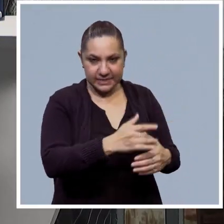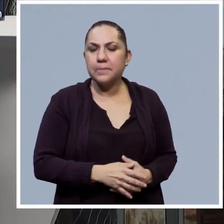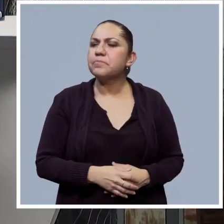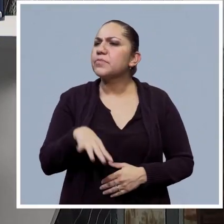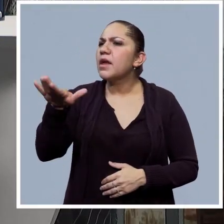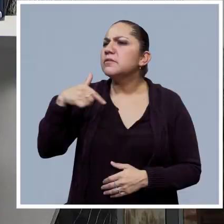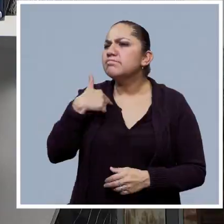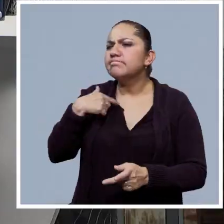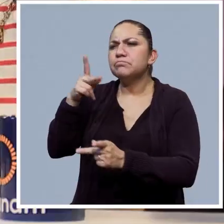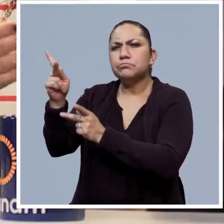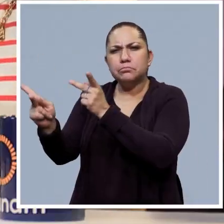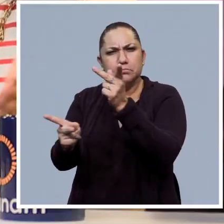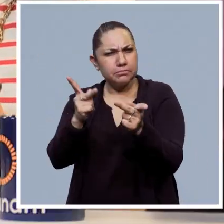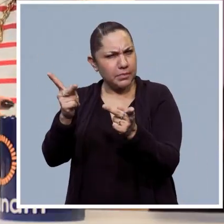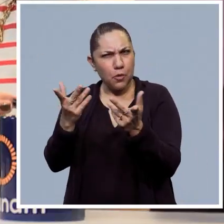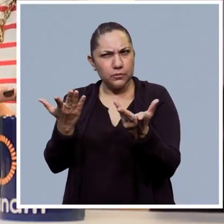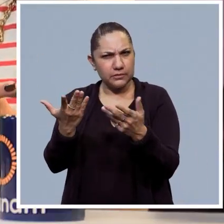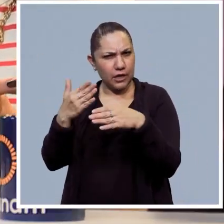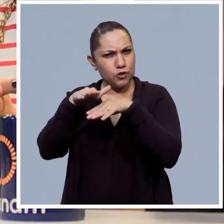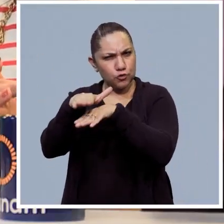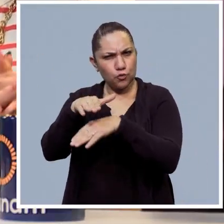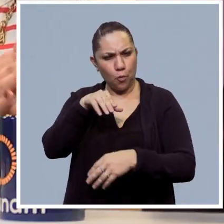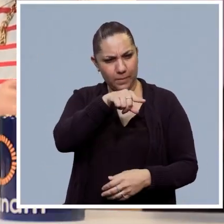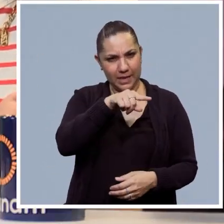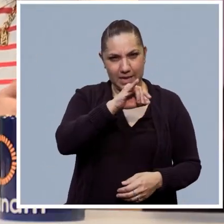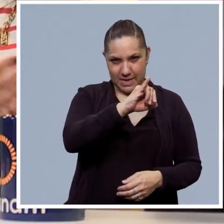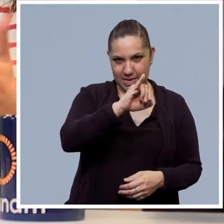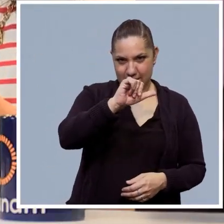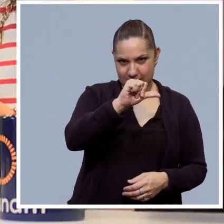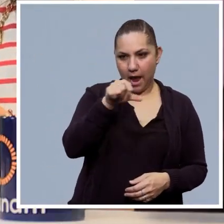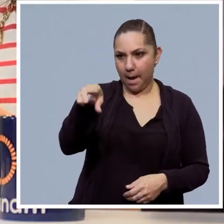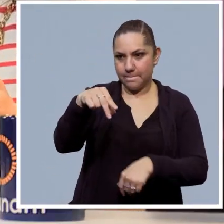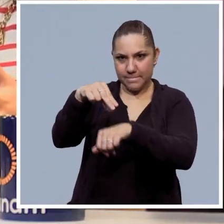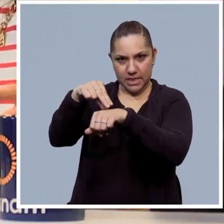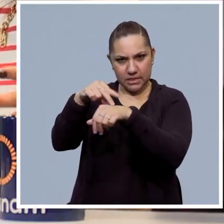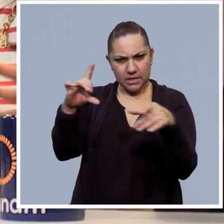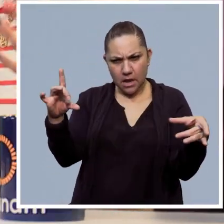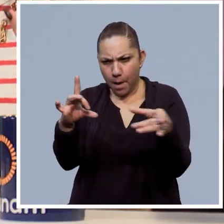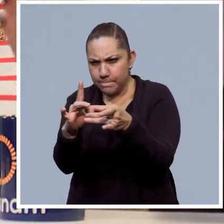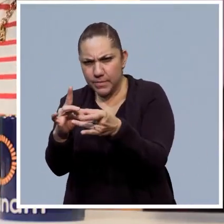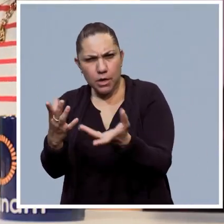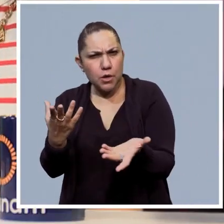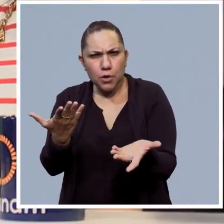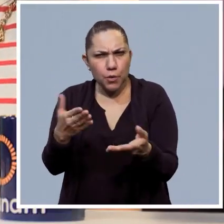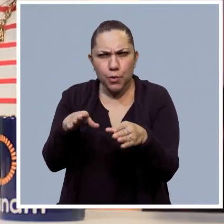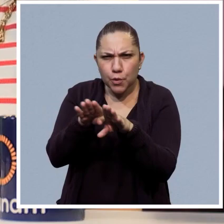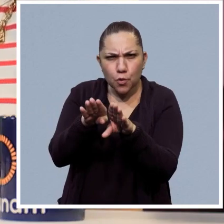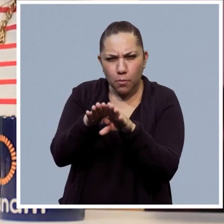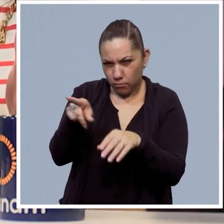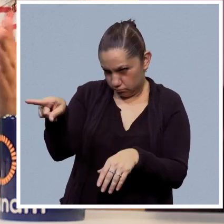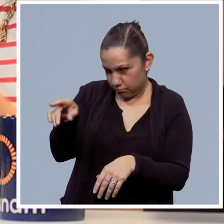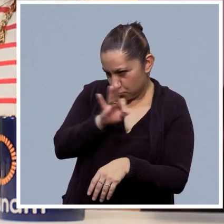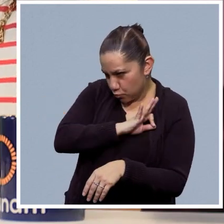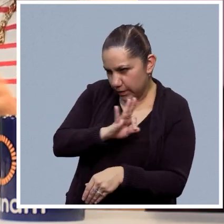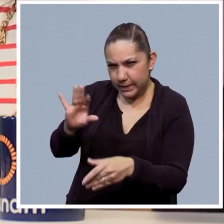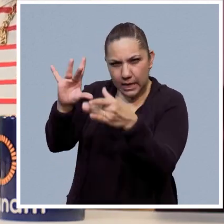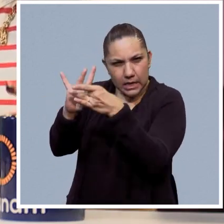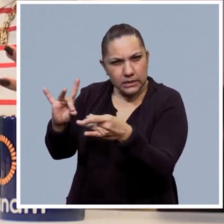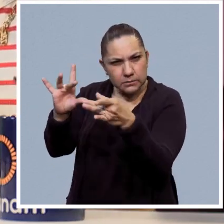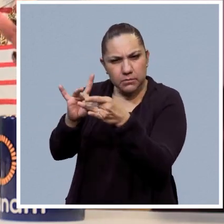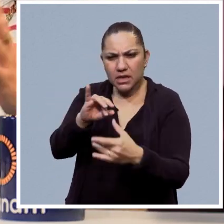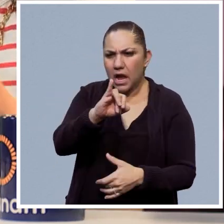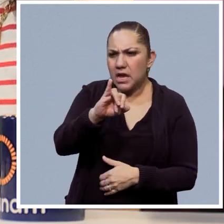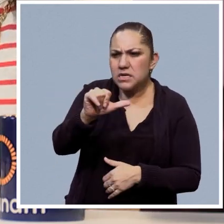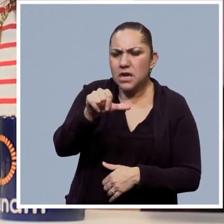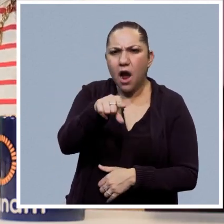arrancar con esta entrevista sobre la aplicación de la inteligencia artificial en la medicina, por favor cuéntenos cómo es que contribuye la IA y